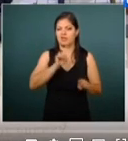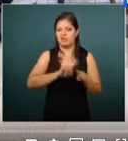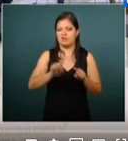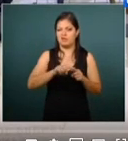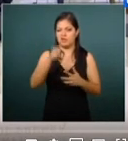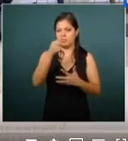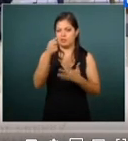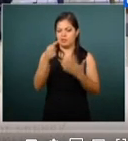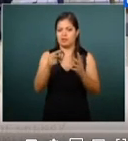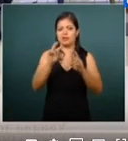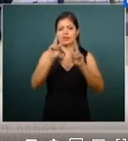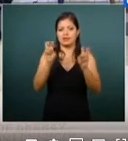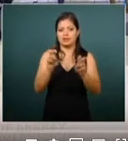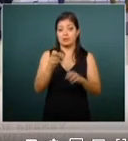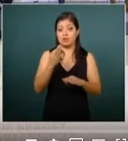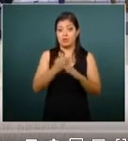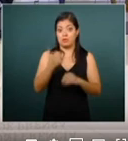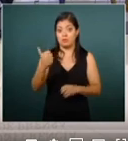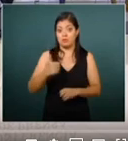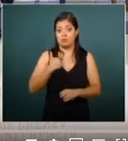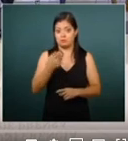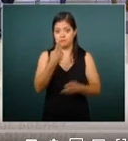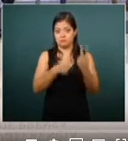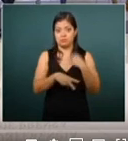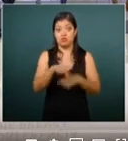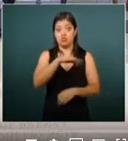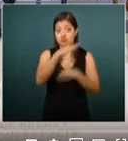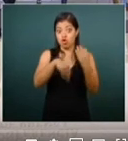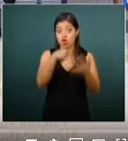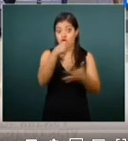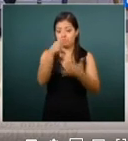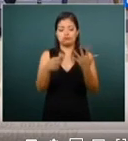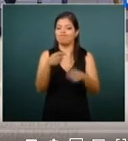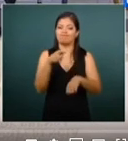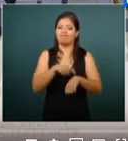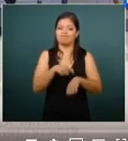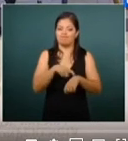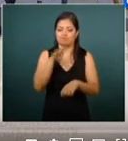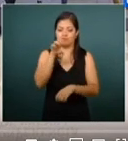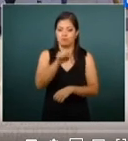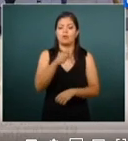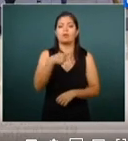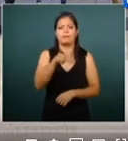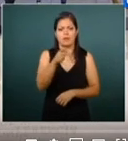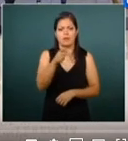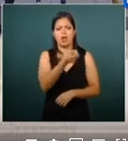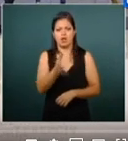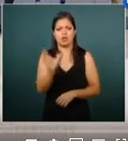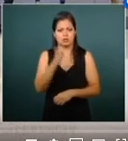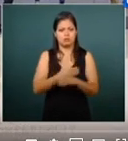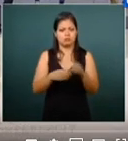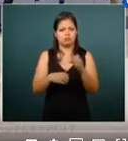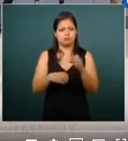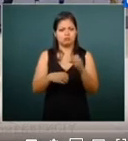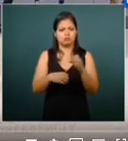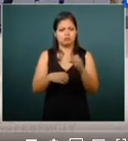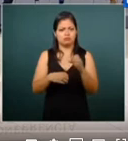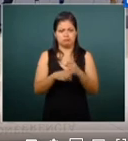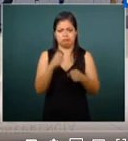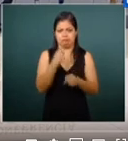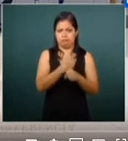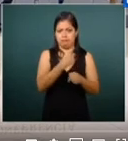después aprovechando que vienen no los vamos a abordar todos porque no hay tiempo pero si la pregunta más relevante primero